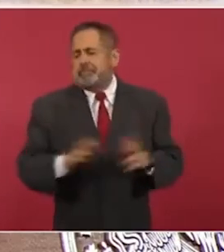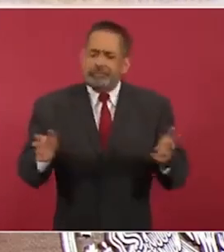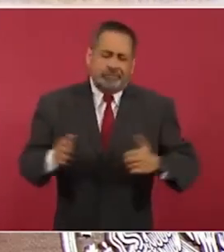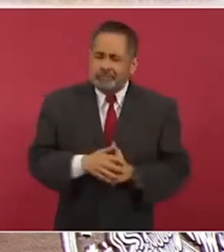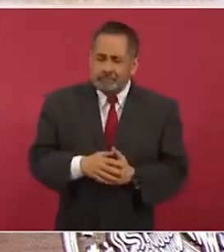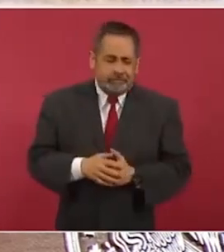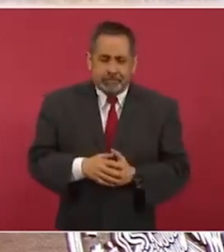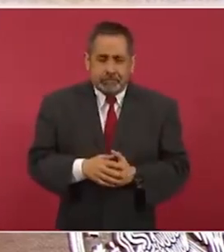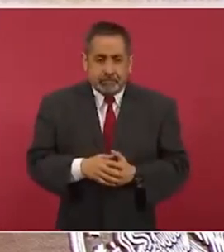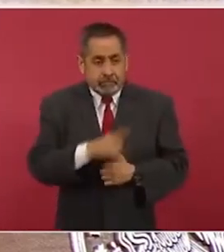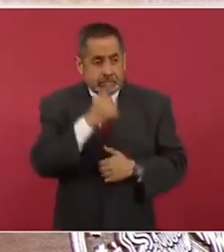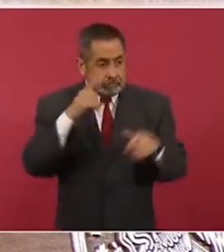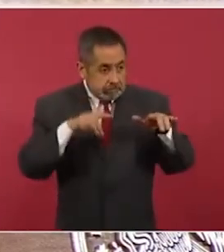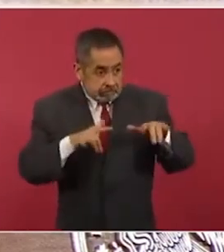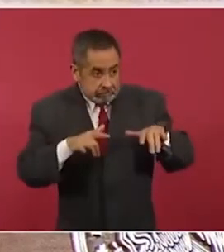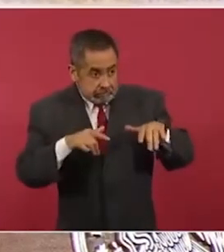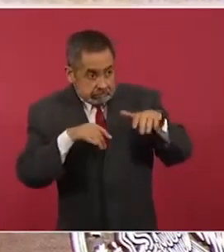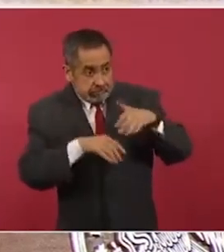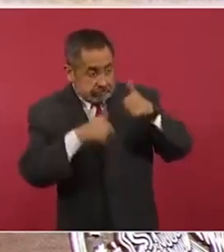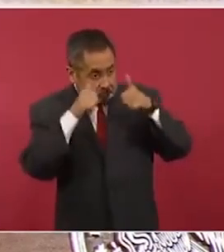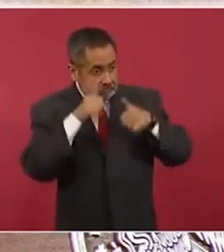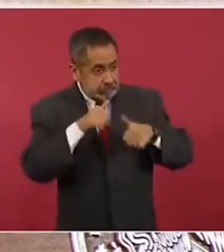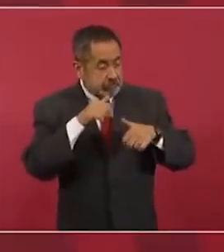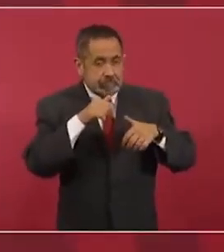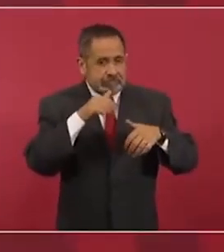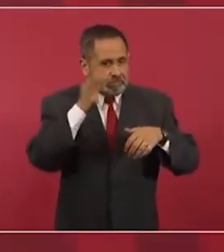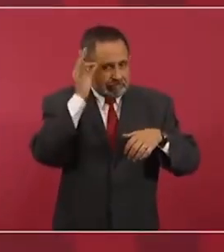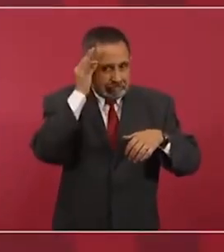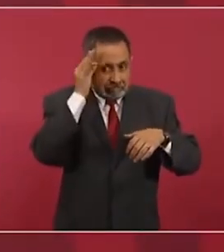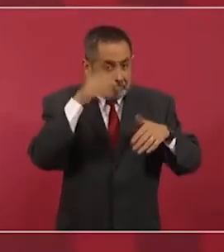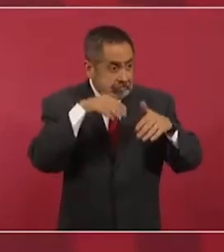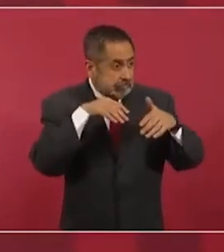convertirnos en peleles de los potentados